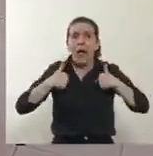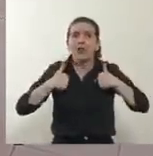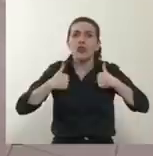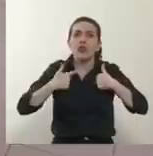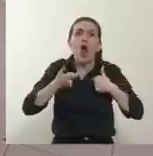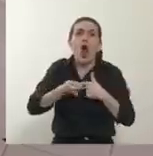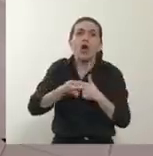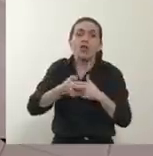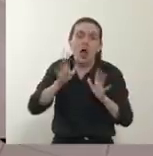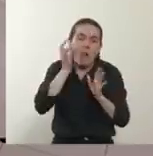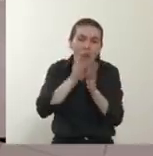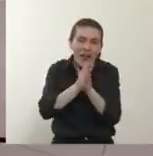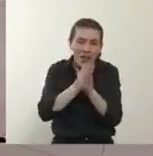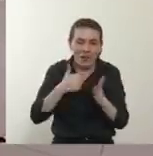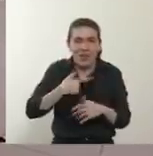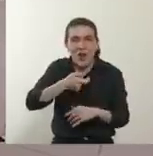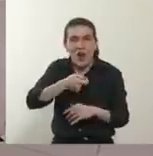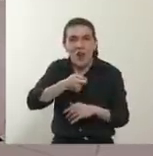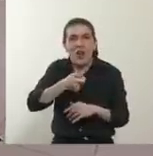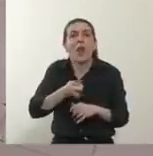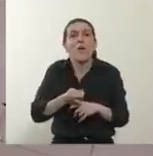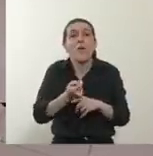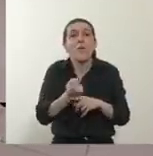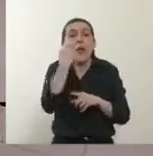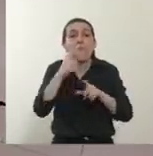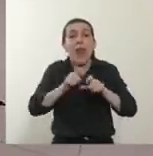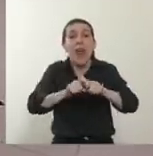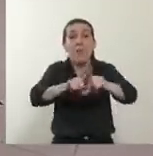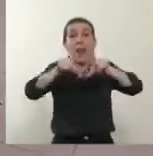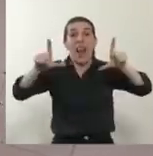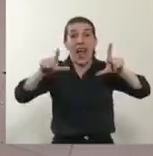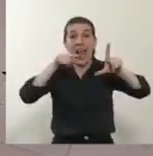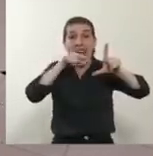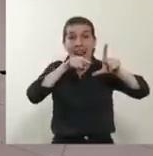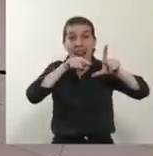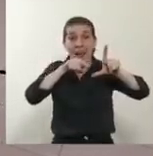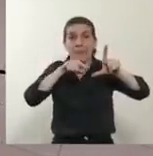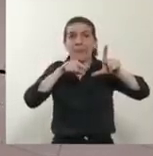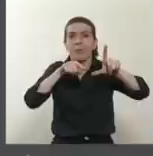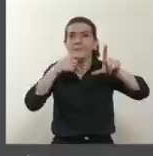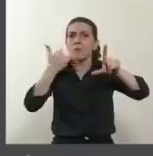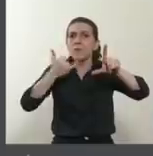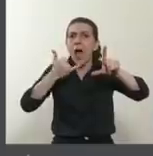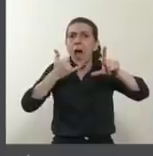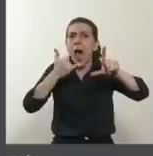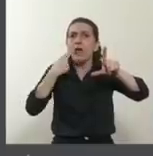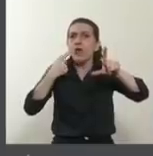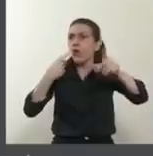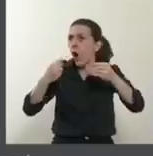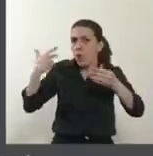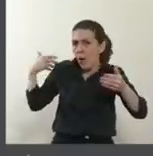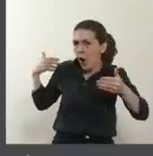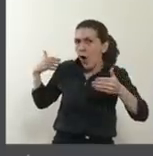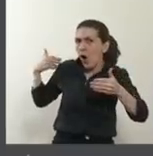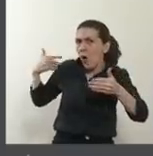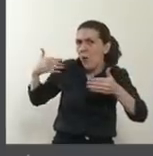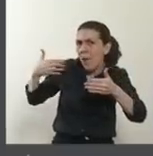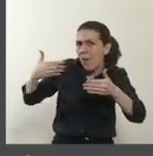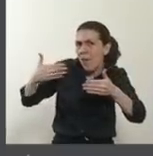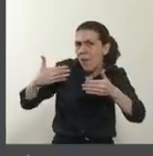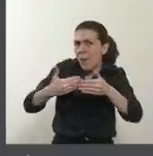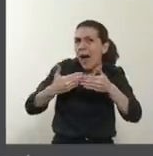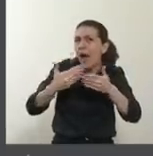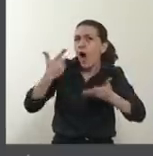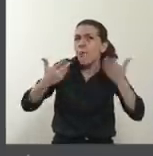perdón. A la primera placa de... Acá tenemos cómo ha evolucionado y cómo estamos hoy en relación a otros